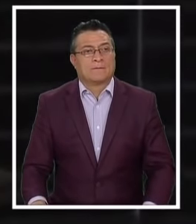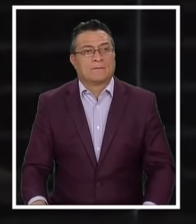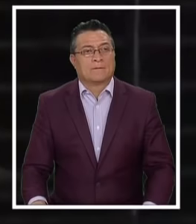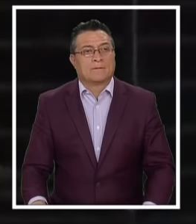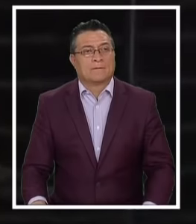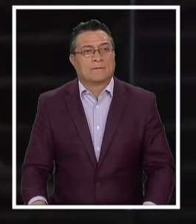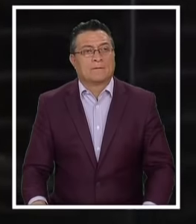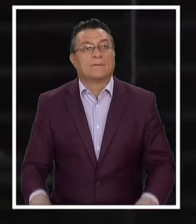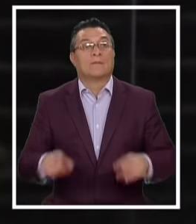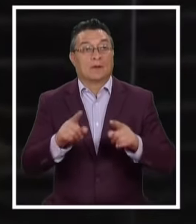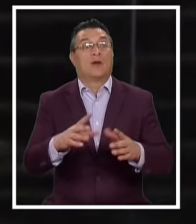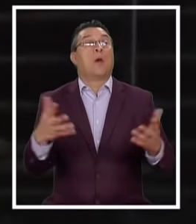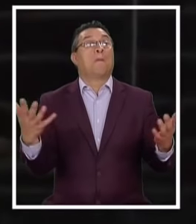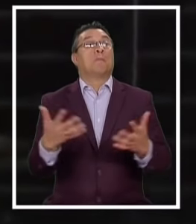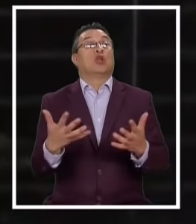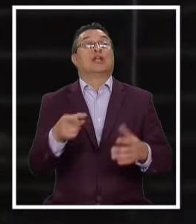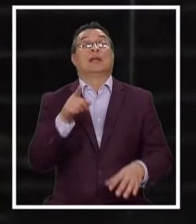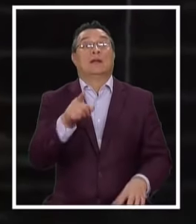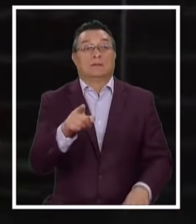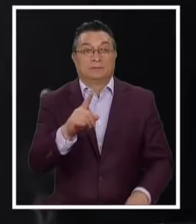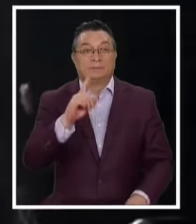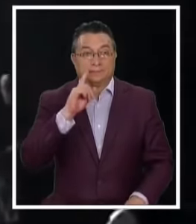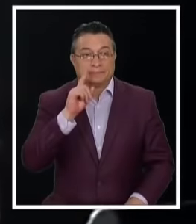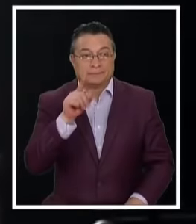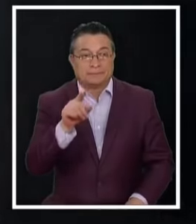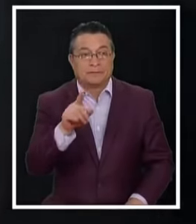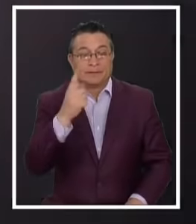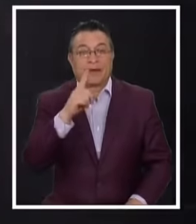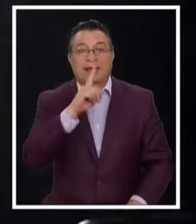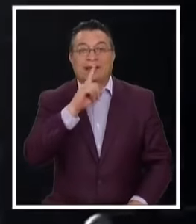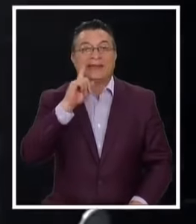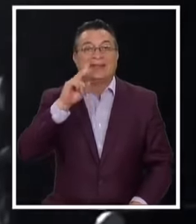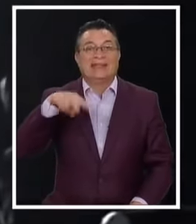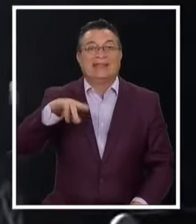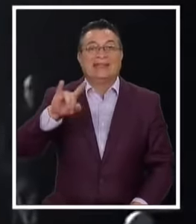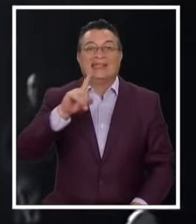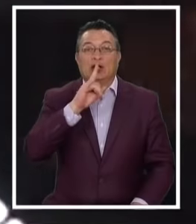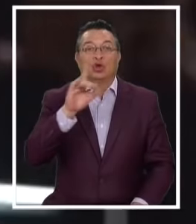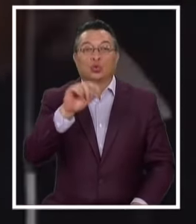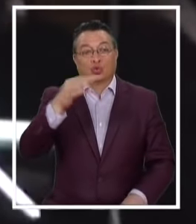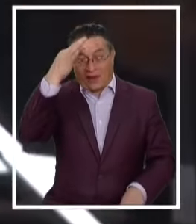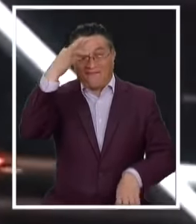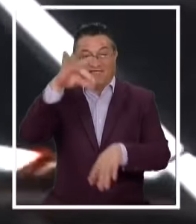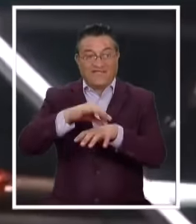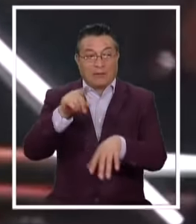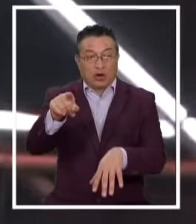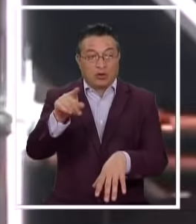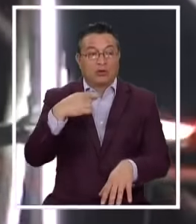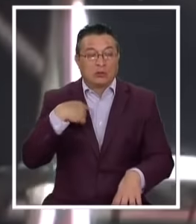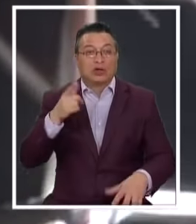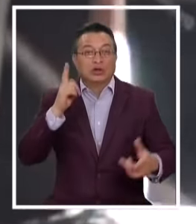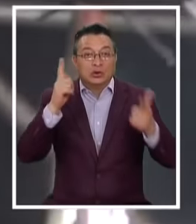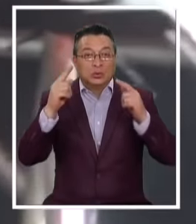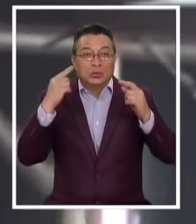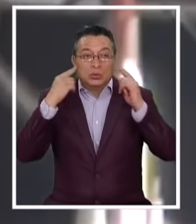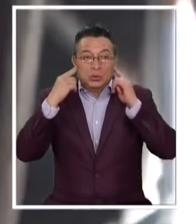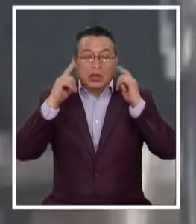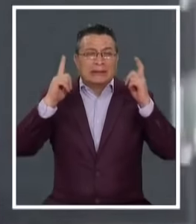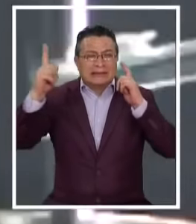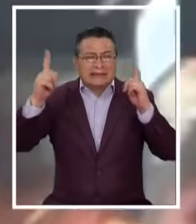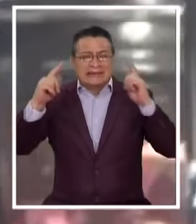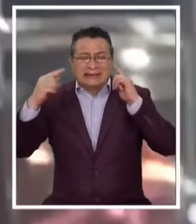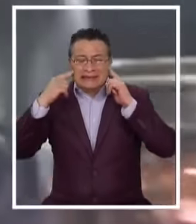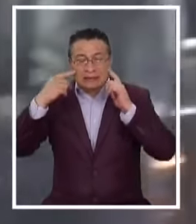Todo podría tener Una explicación En tinnitus La enfermedad Que padece Luis Miguel La que provoca Ruidos y zumbidos En sus